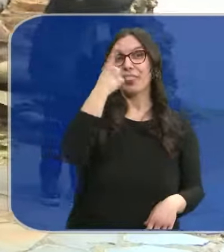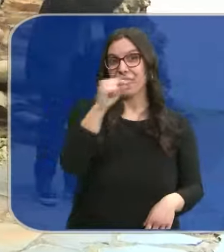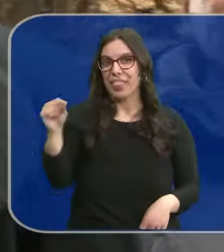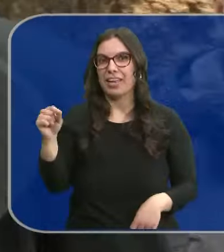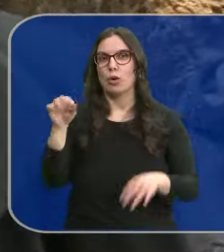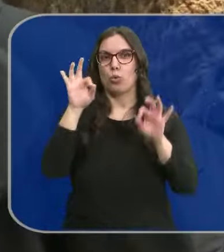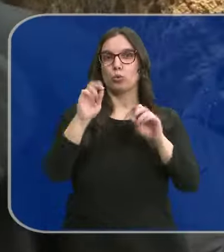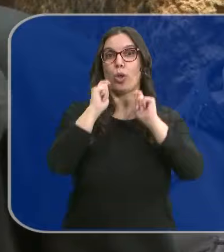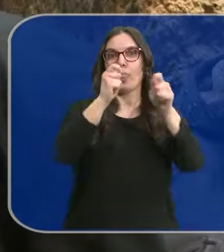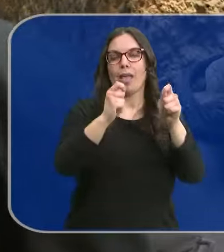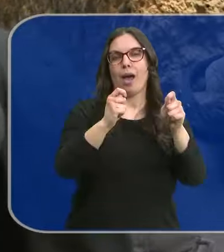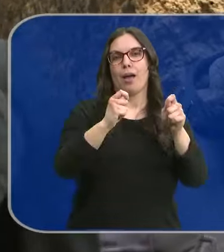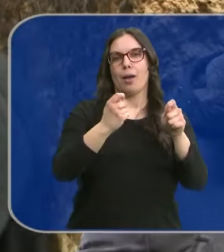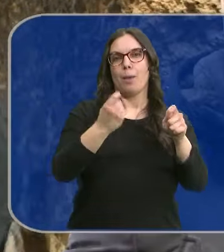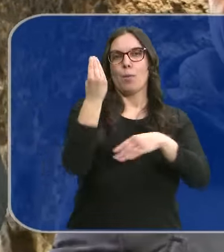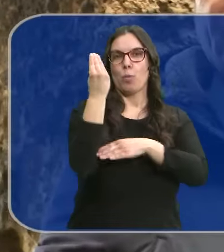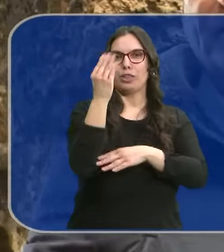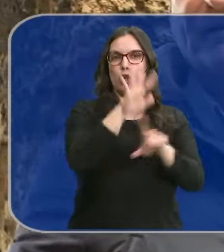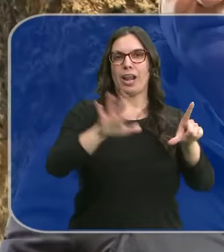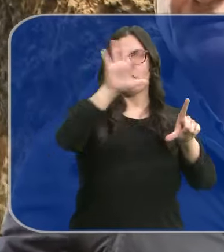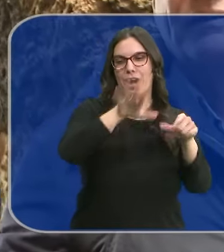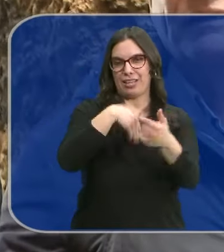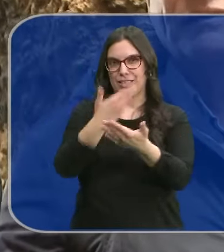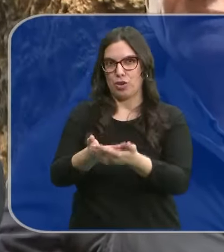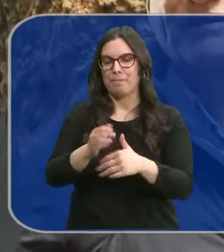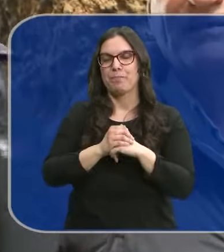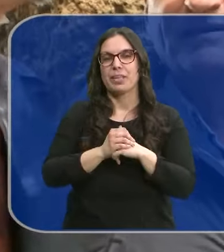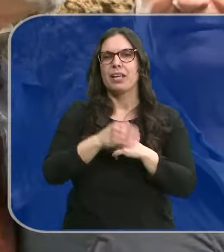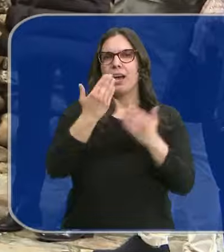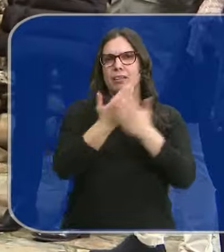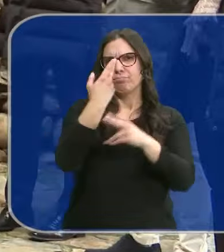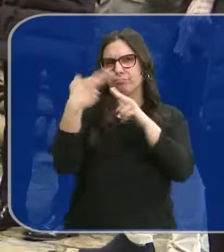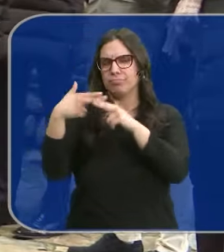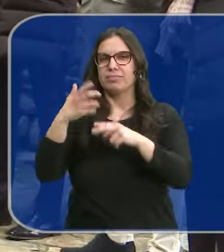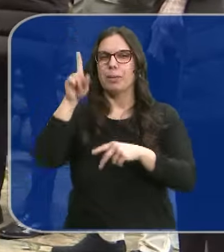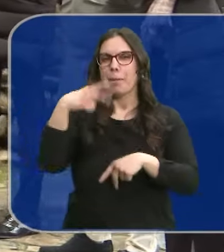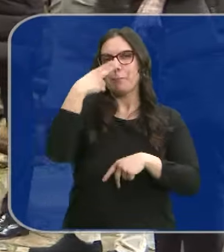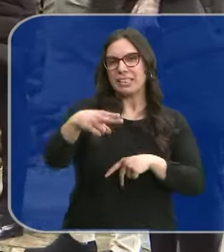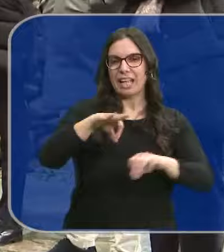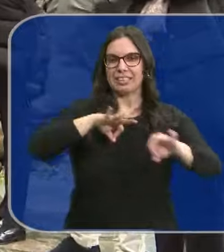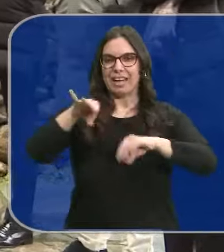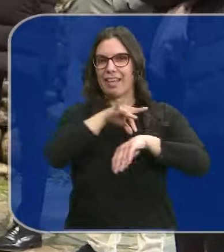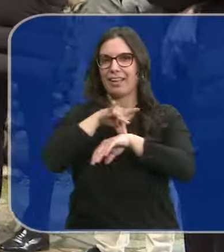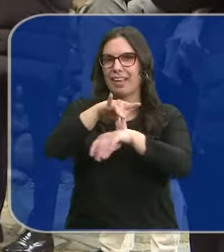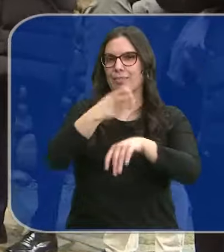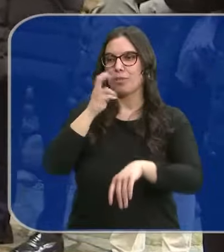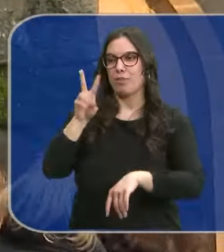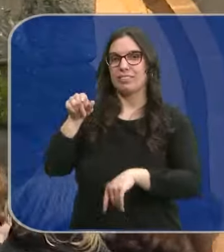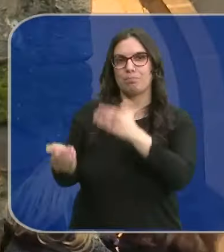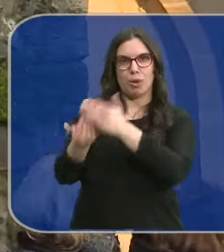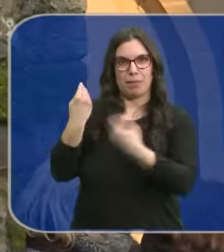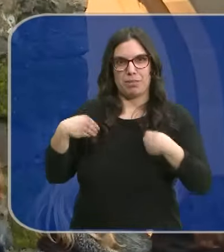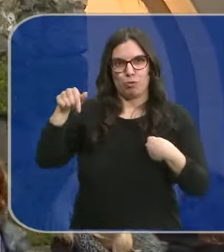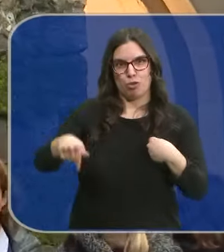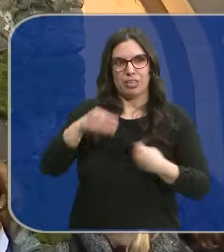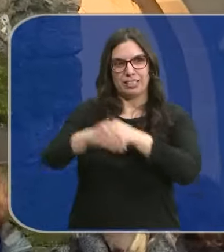años desde que se declaró Monumento Nacional. Una jornada repleta de actividades, entre ellas visitas teatralizadas guiadas, como esta, celebrada esta misma